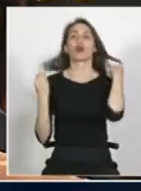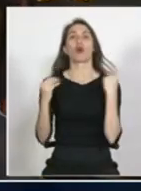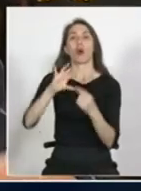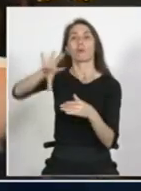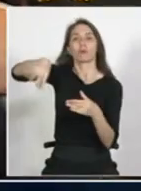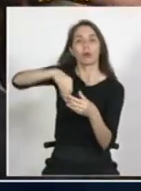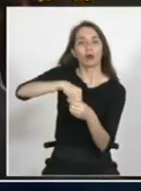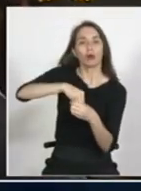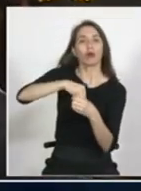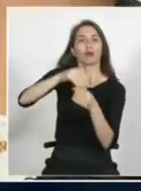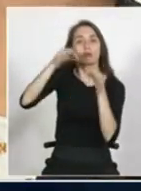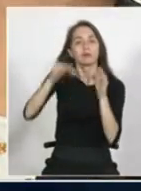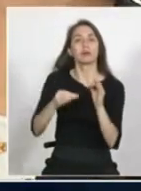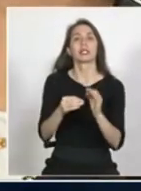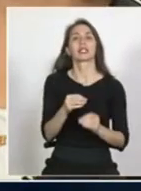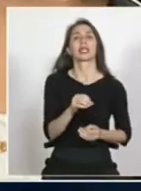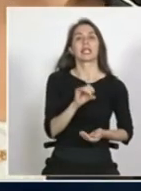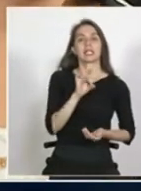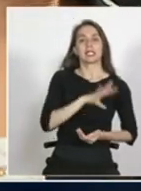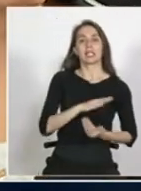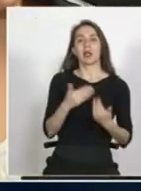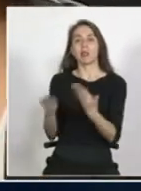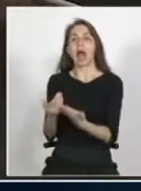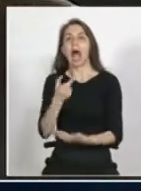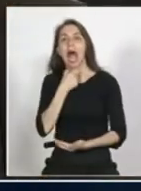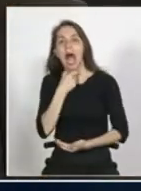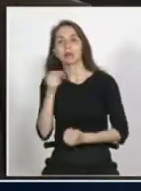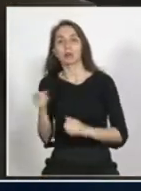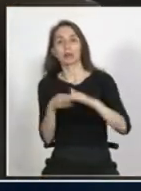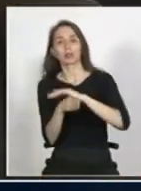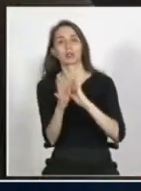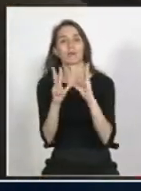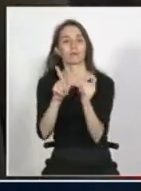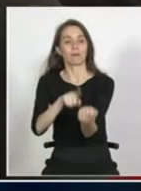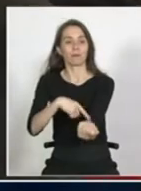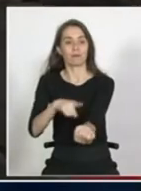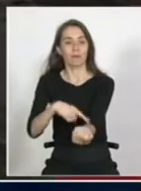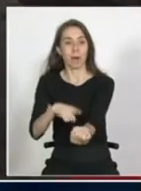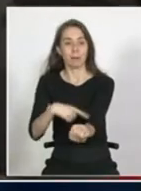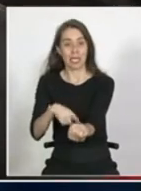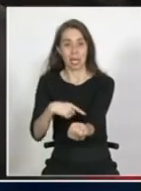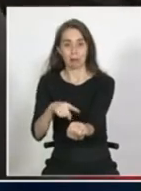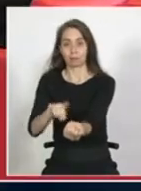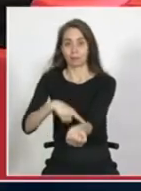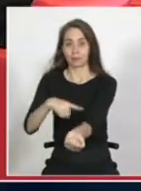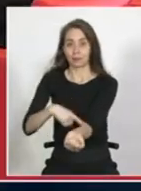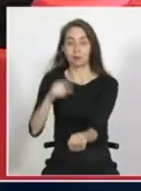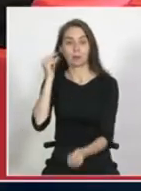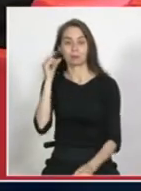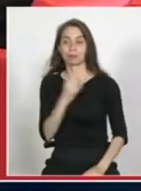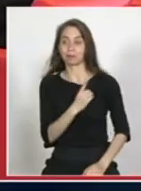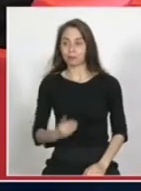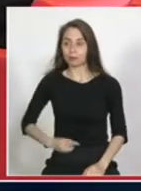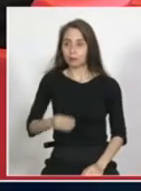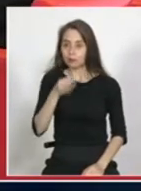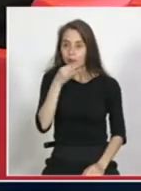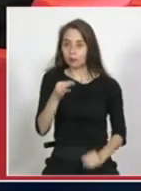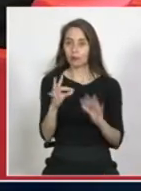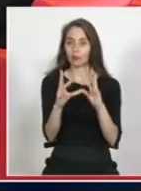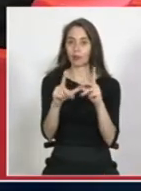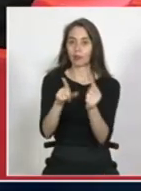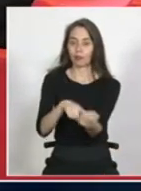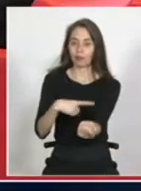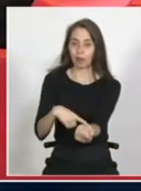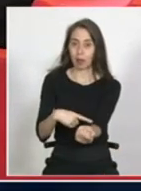tal deben el garantizar ese acceso es que sabes lo que pasa que para la familia por ejemplo aquí dice la diputada o sea la familia